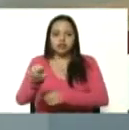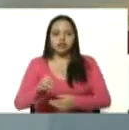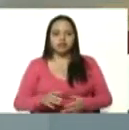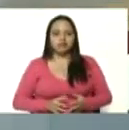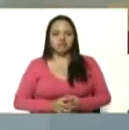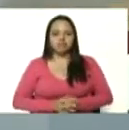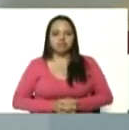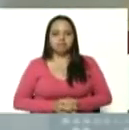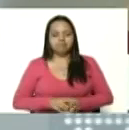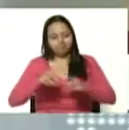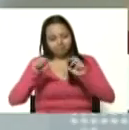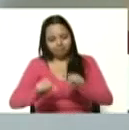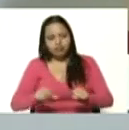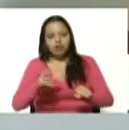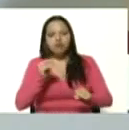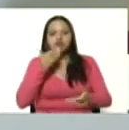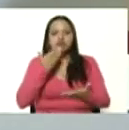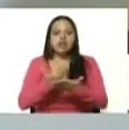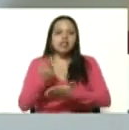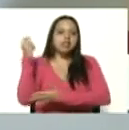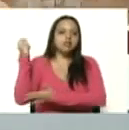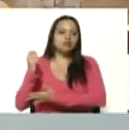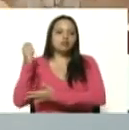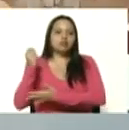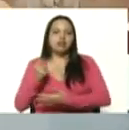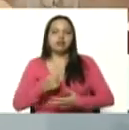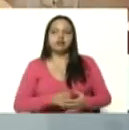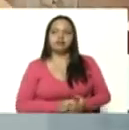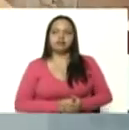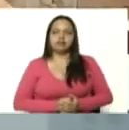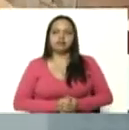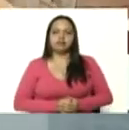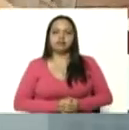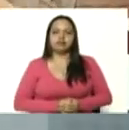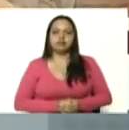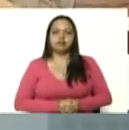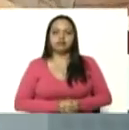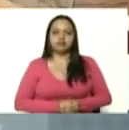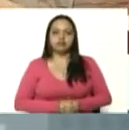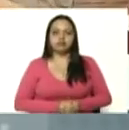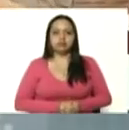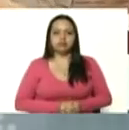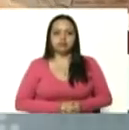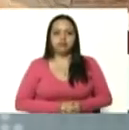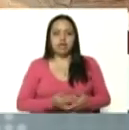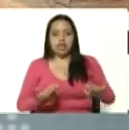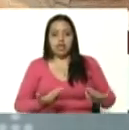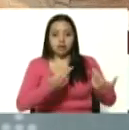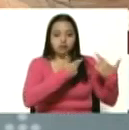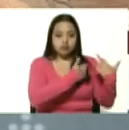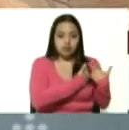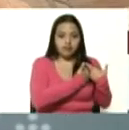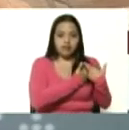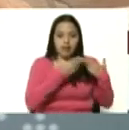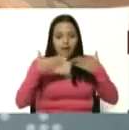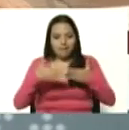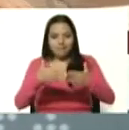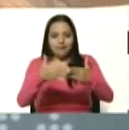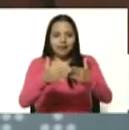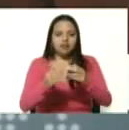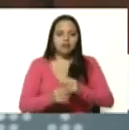correcto muchas gracias señor diputado Giuseppe Alessandrero fue comandante de la armada bolivariana